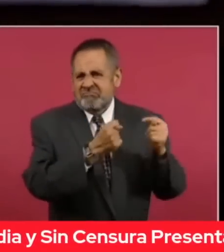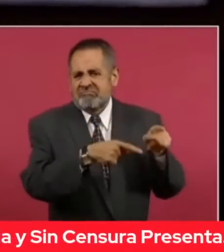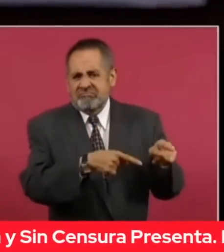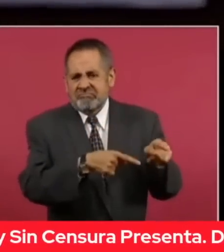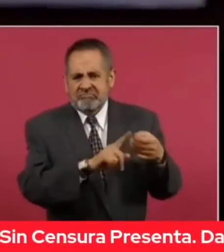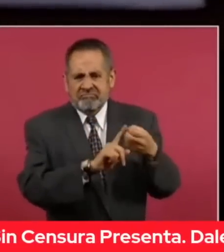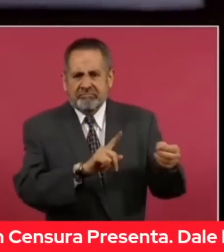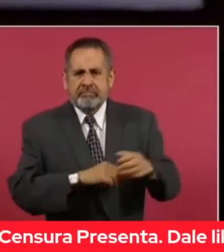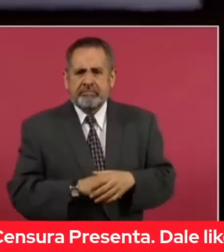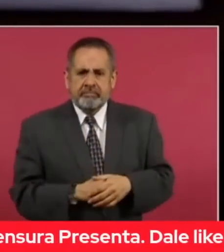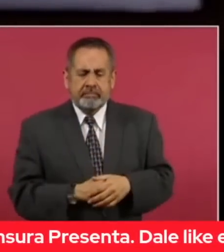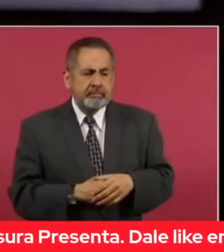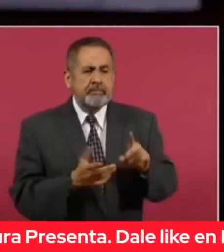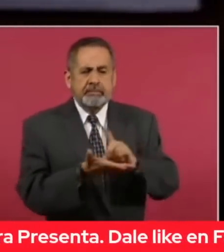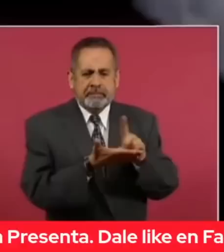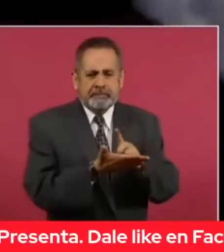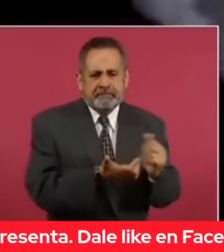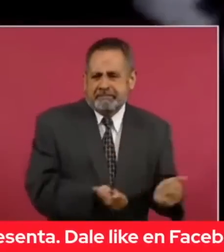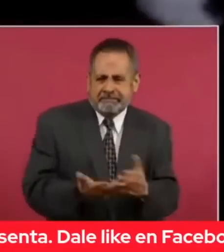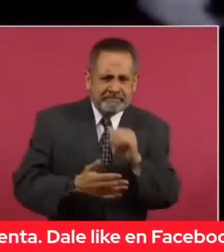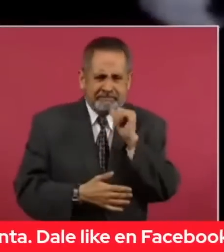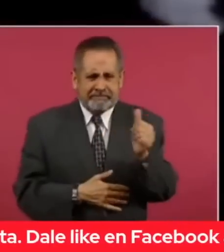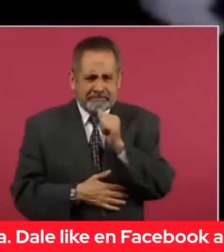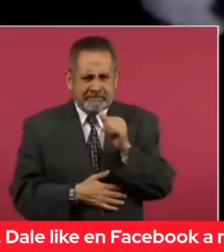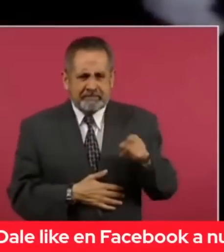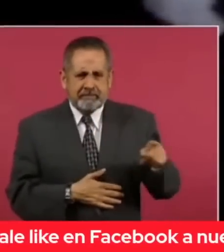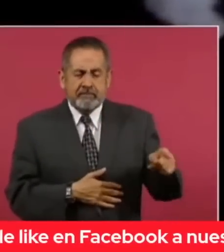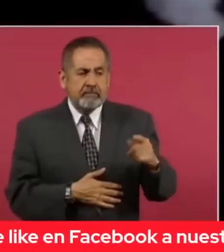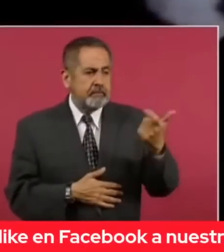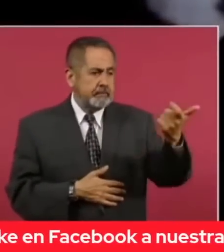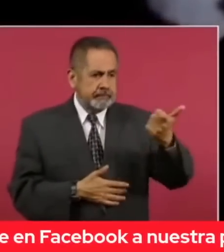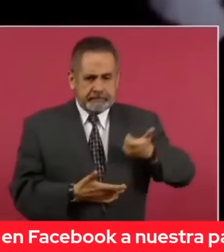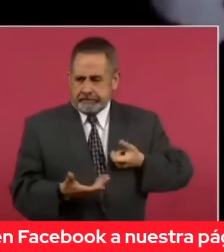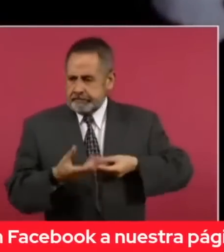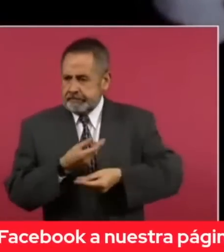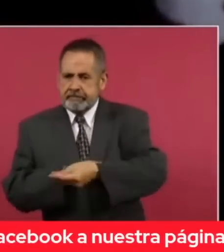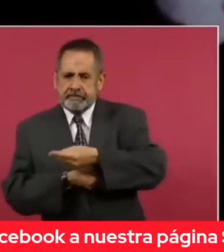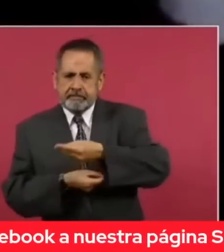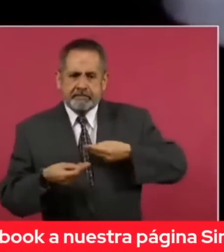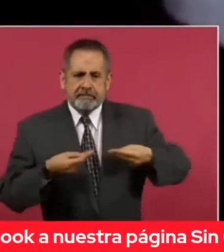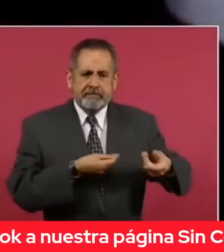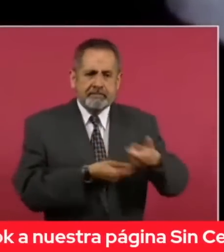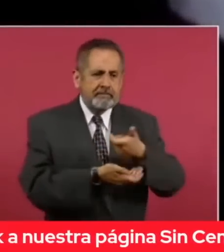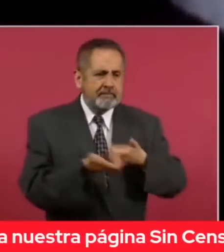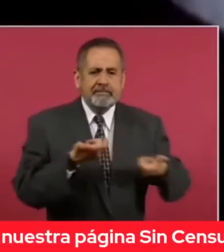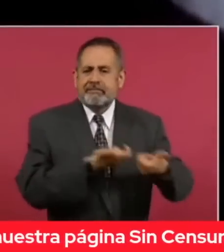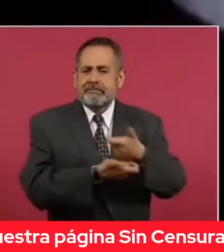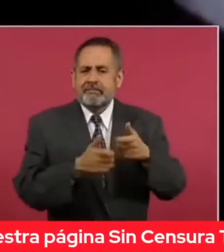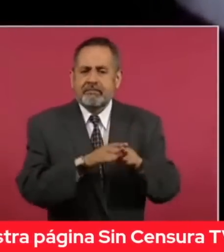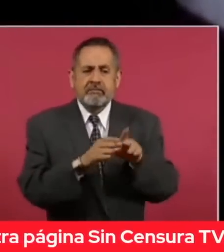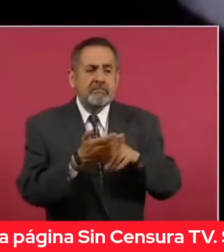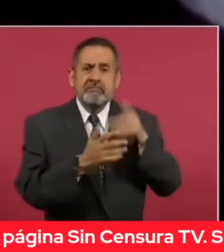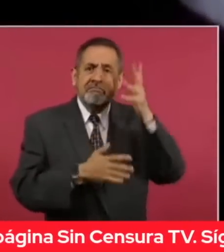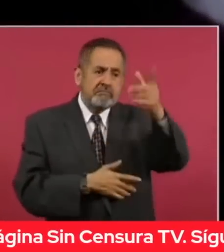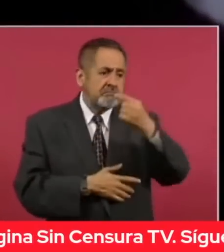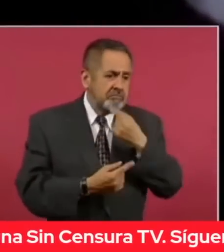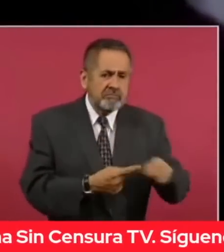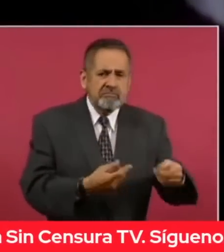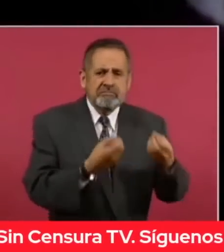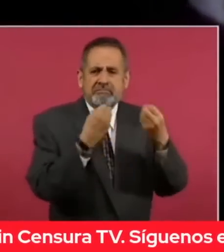No trafican quizá droga, trafican con el dinero nuestro y con el futuro de los niños.